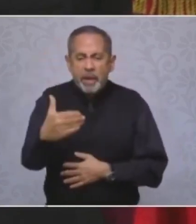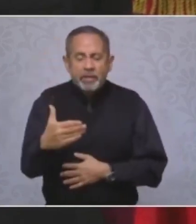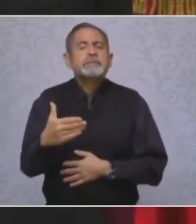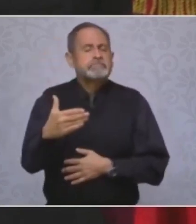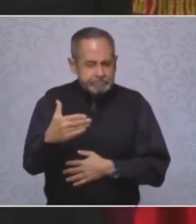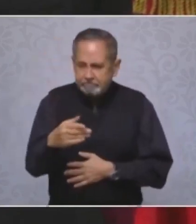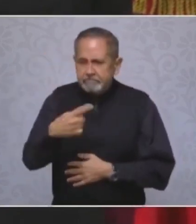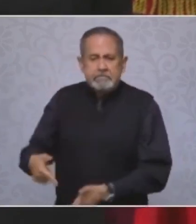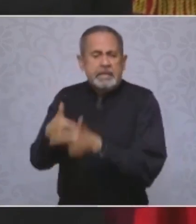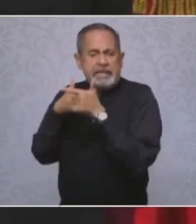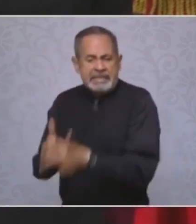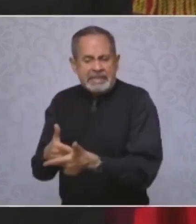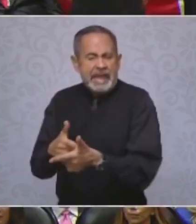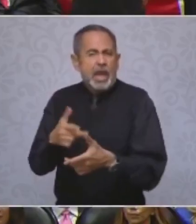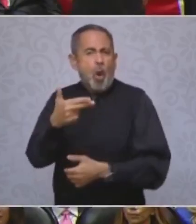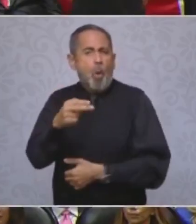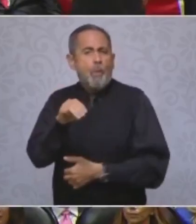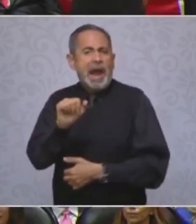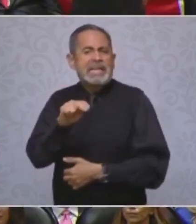a continuar con el humanismo mexicano. Gracias.